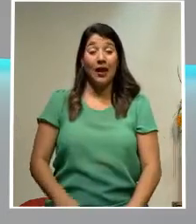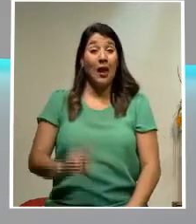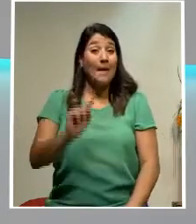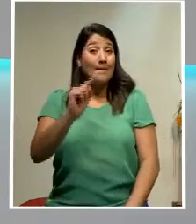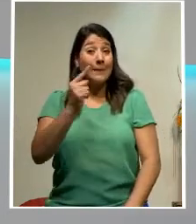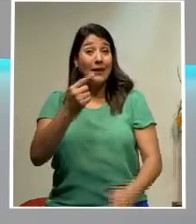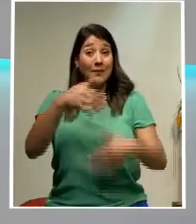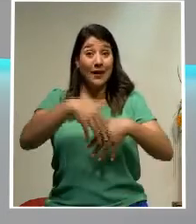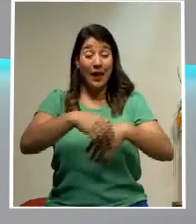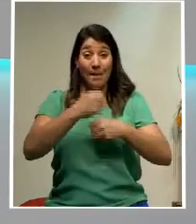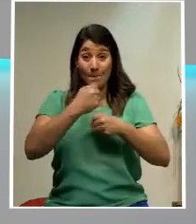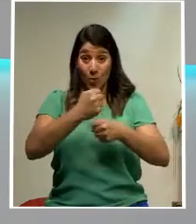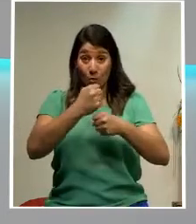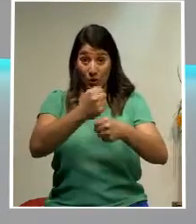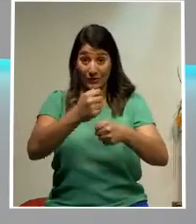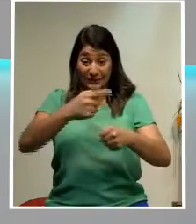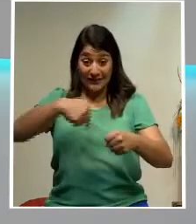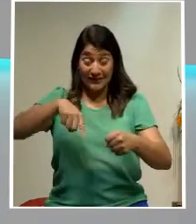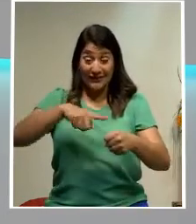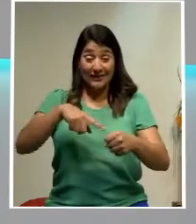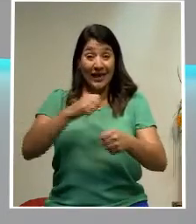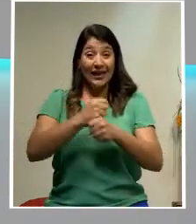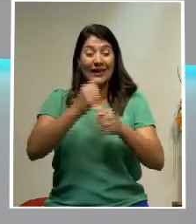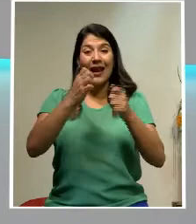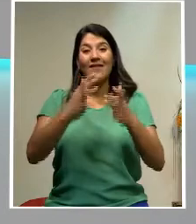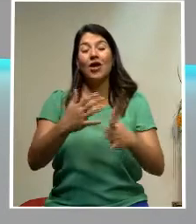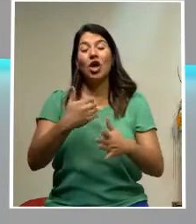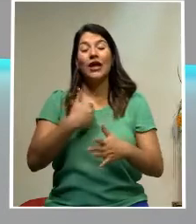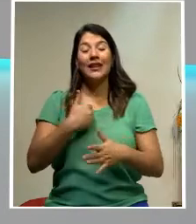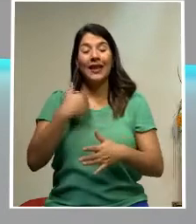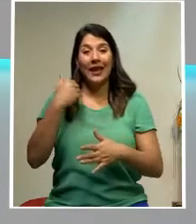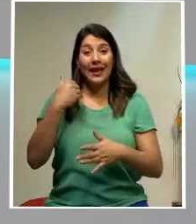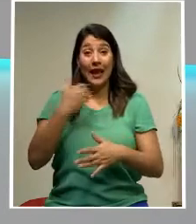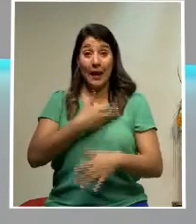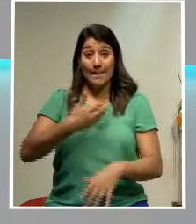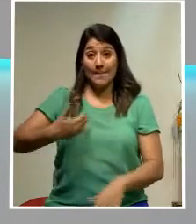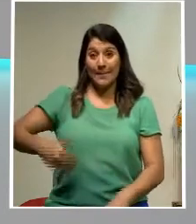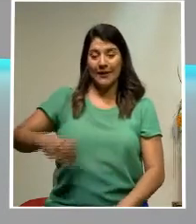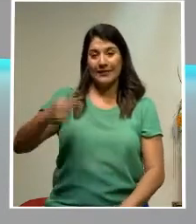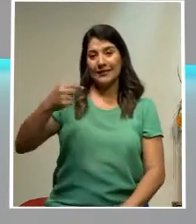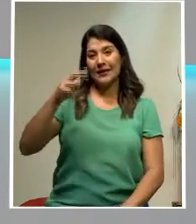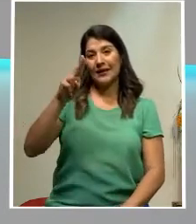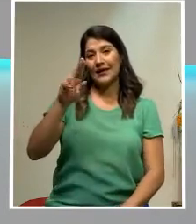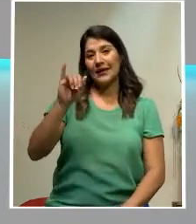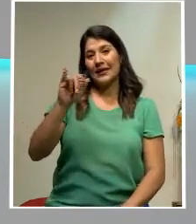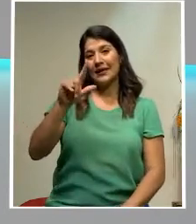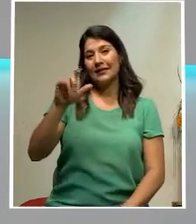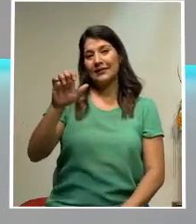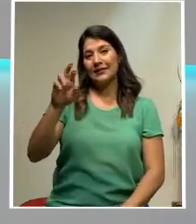protesta de trabajadores que enfrenta el gobierno del presidente Guillermo Lazo.